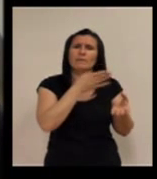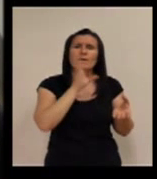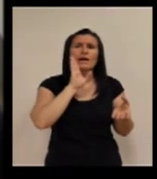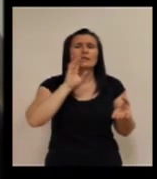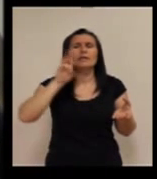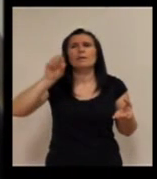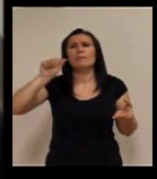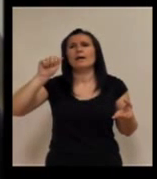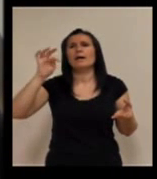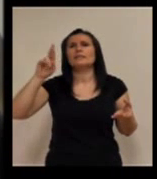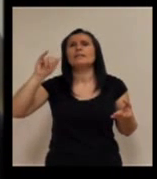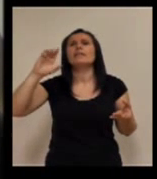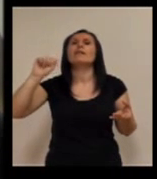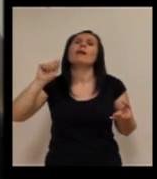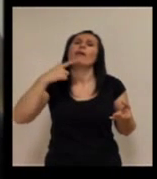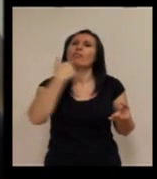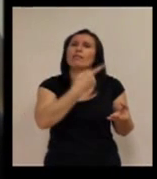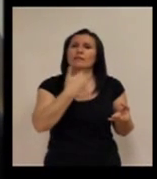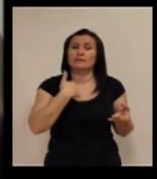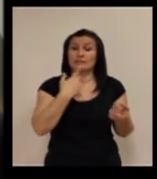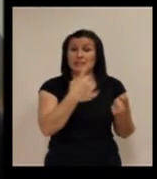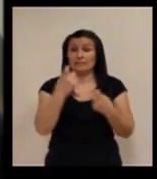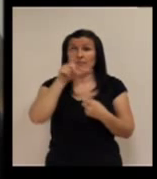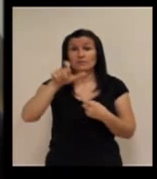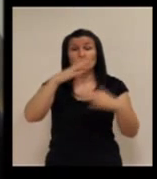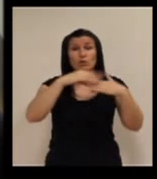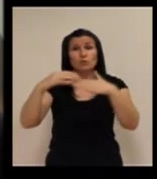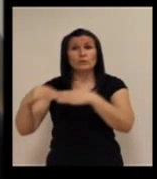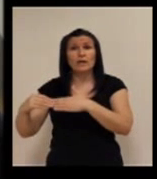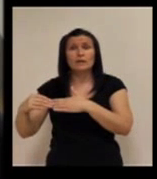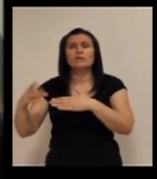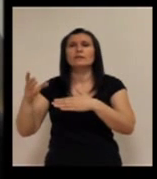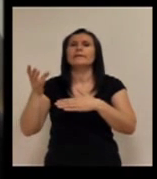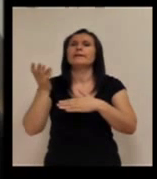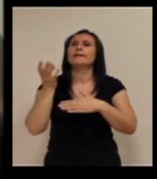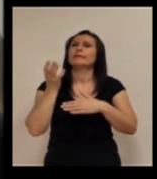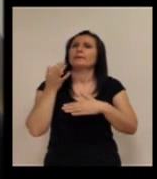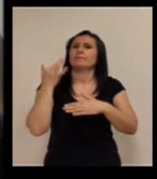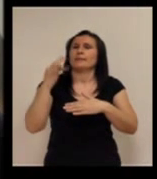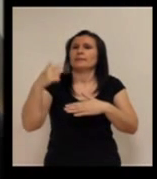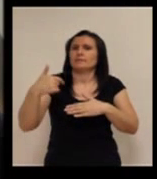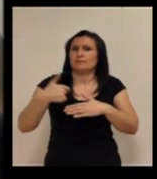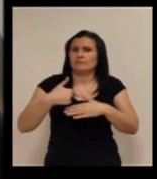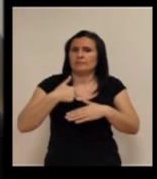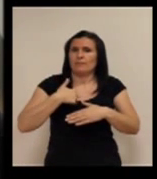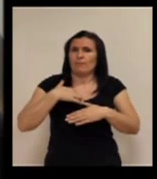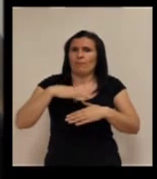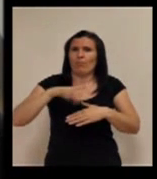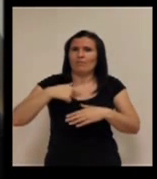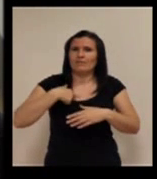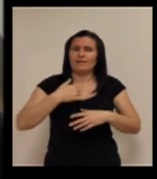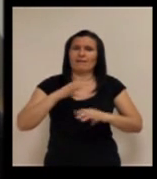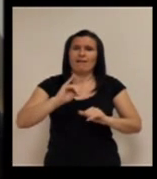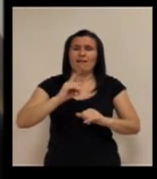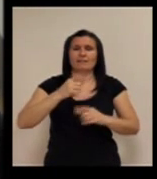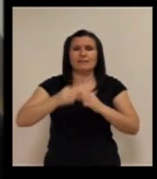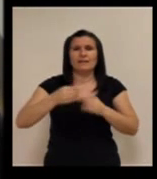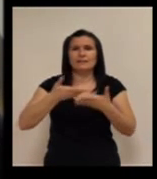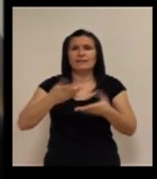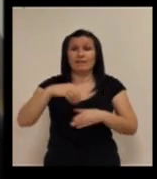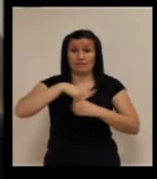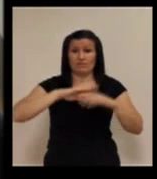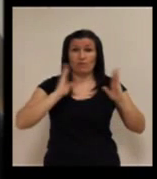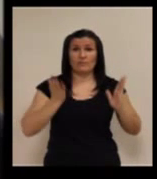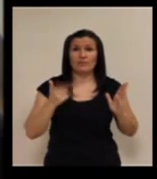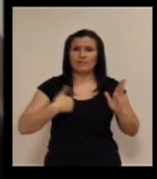Patricia, ¿no? Que las necesidades de los usuarios y la ventana que les supone el tener la teleasistencia en su